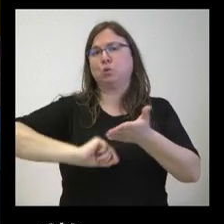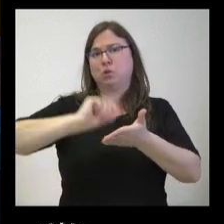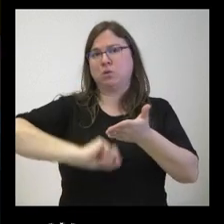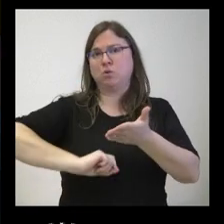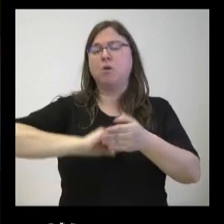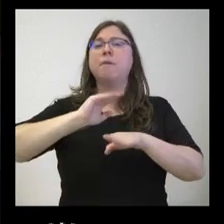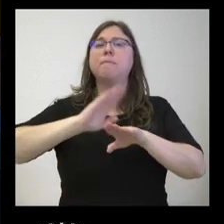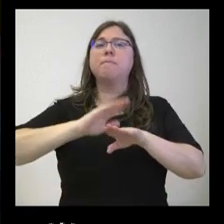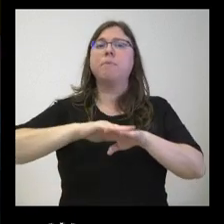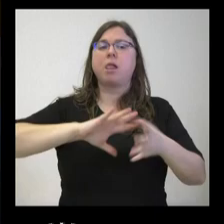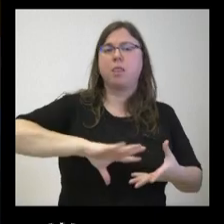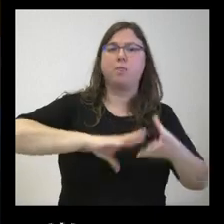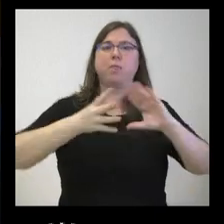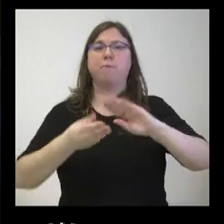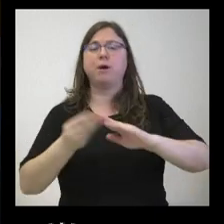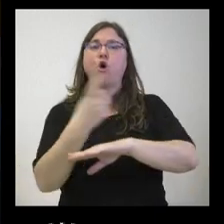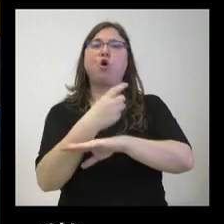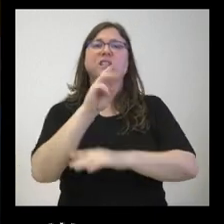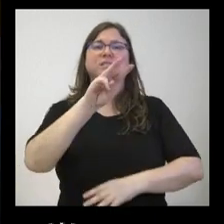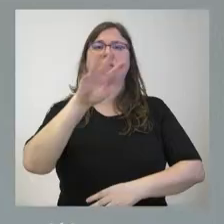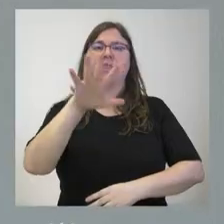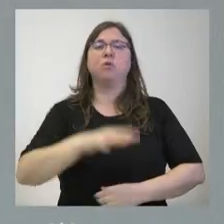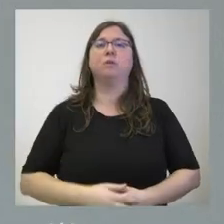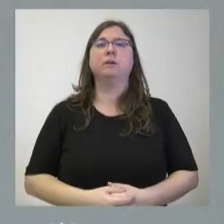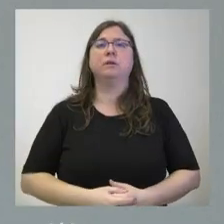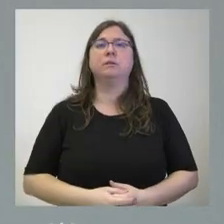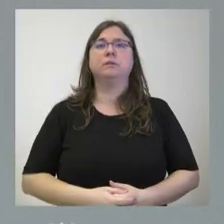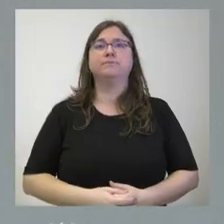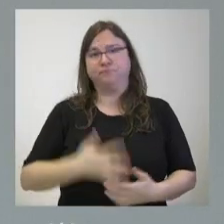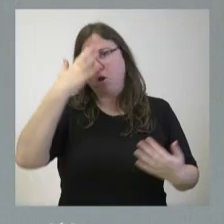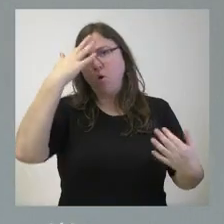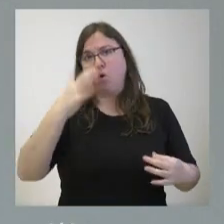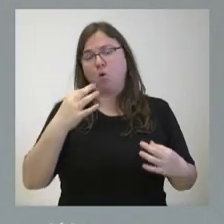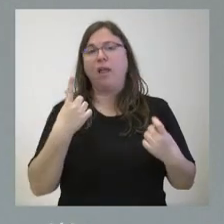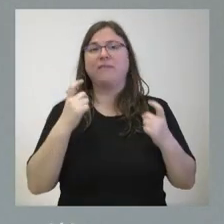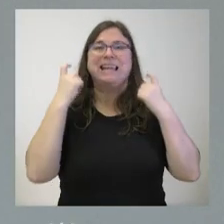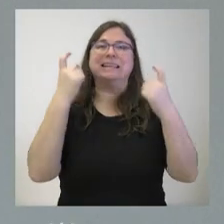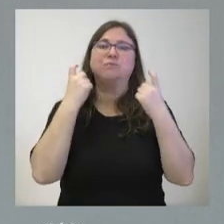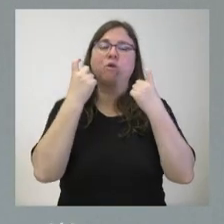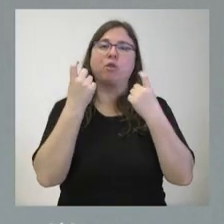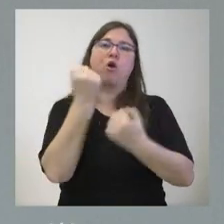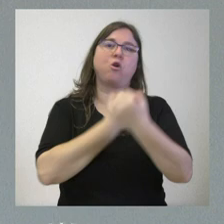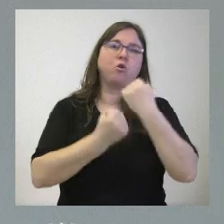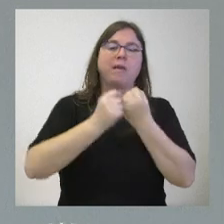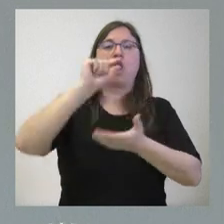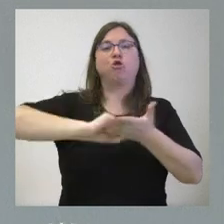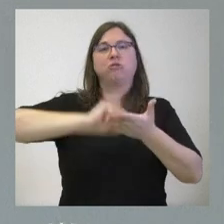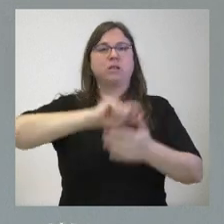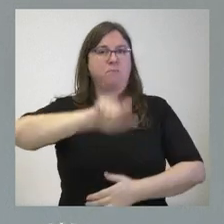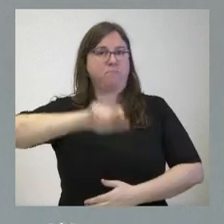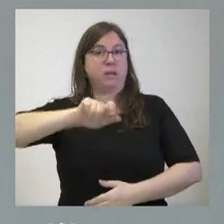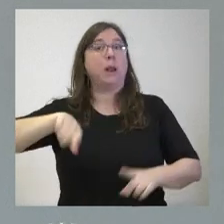adecuarse a las 35 horas? Pues, naturalmente, va a requerir un esfuerzo económico de contratación de personal, pero también un esfuerzo